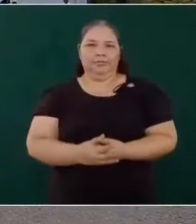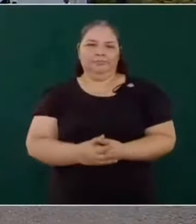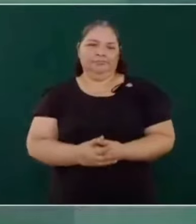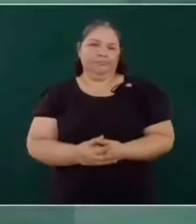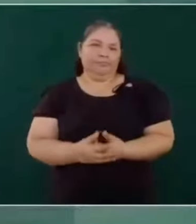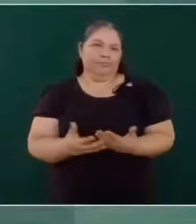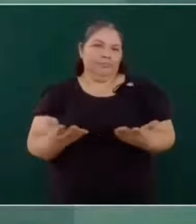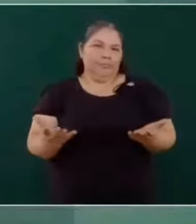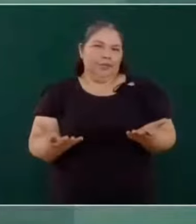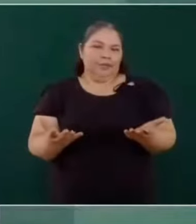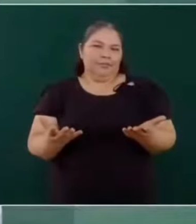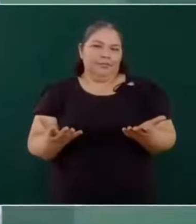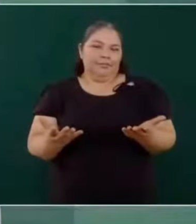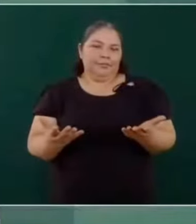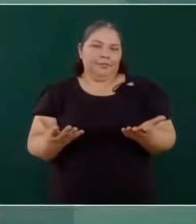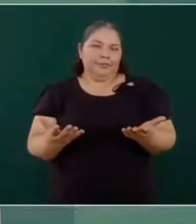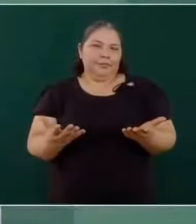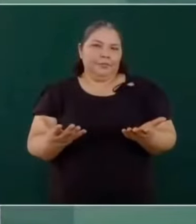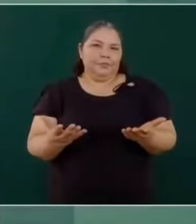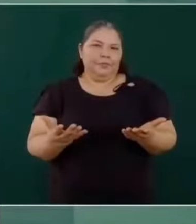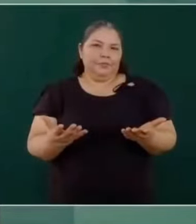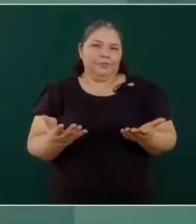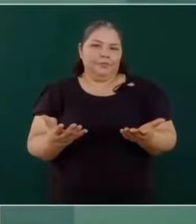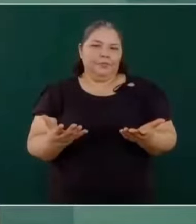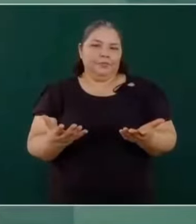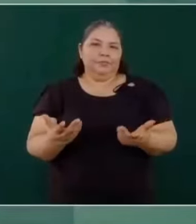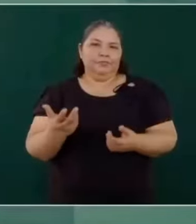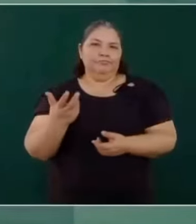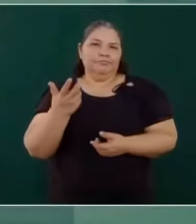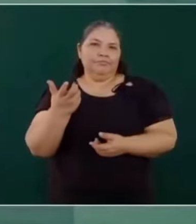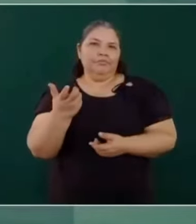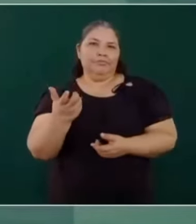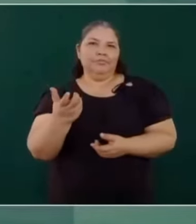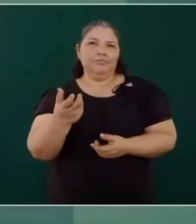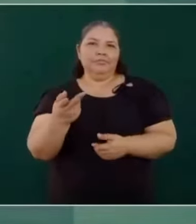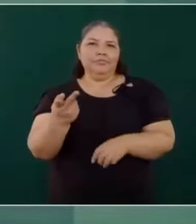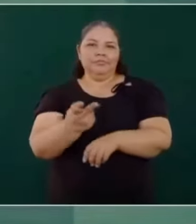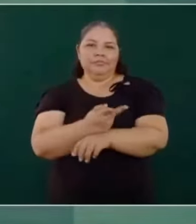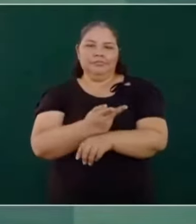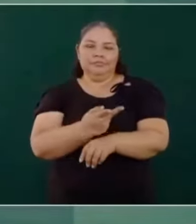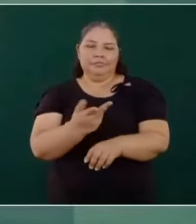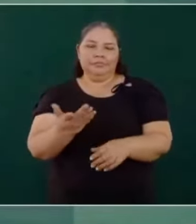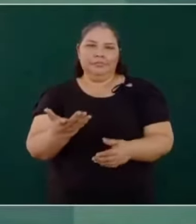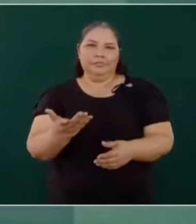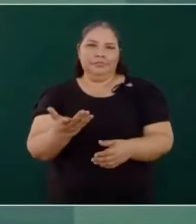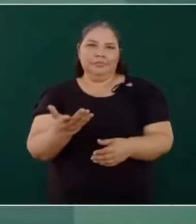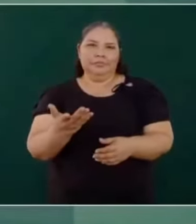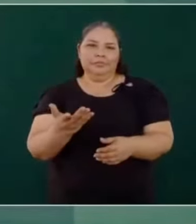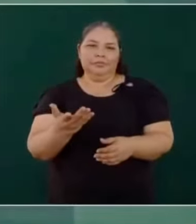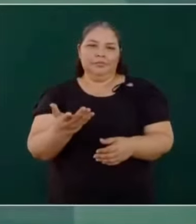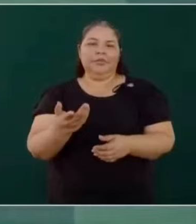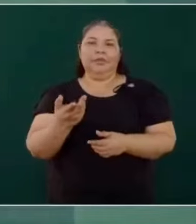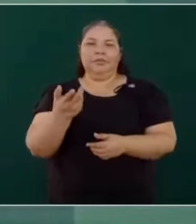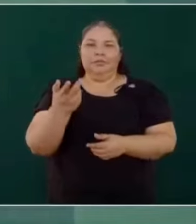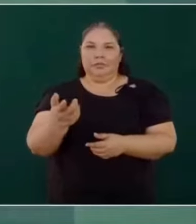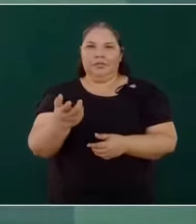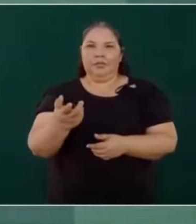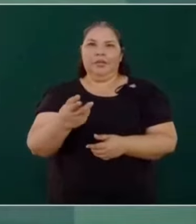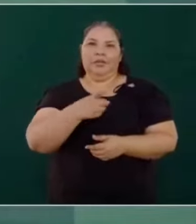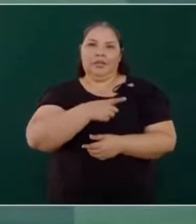eso es lo que sucede, y por eso tenemos que estar